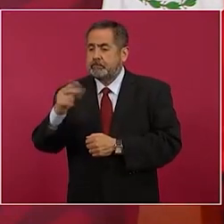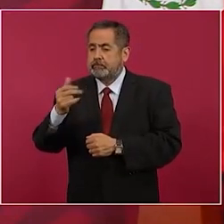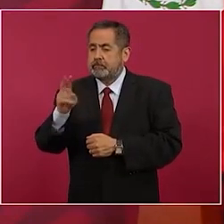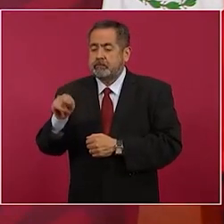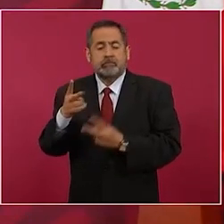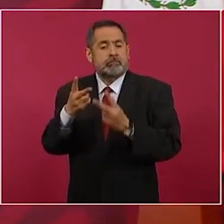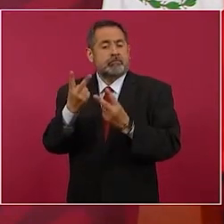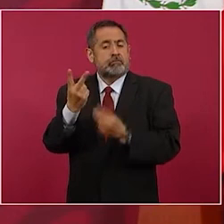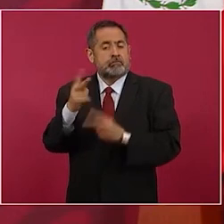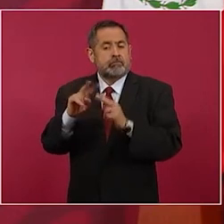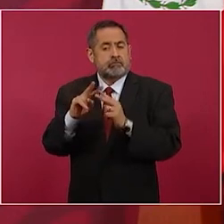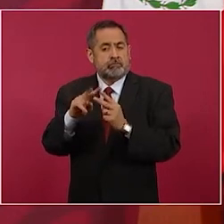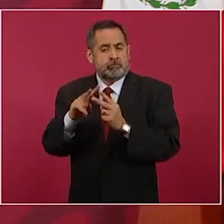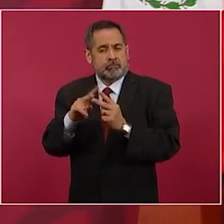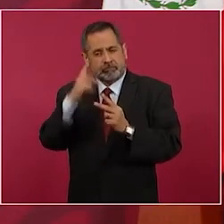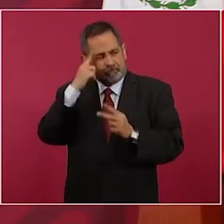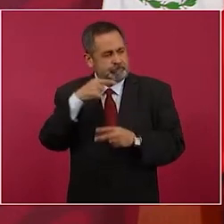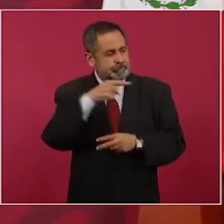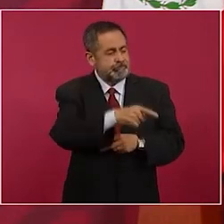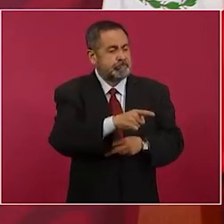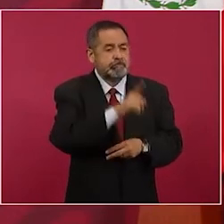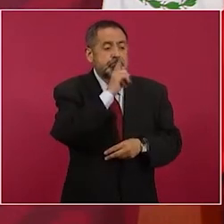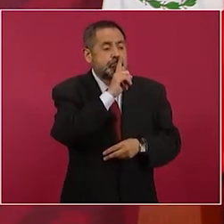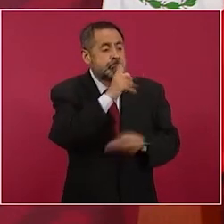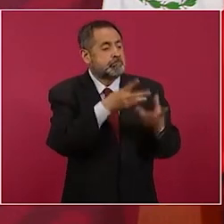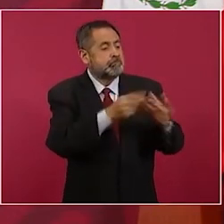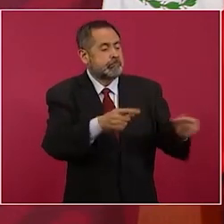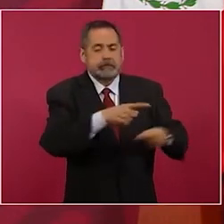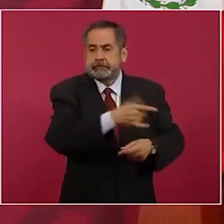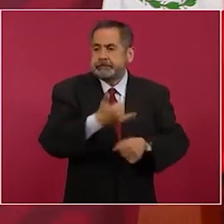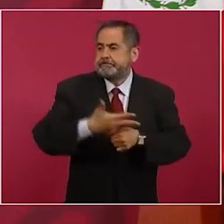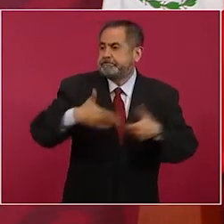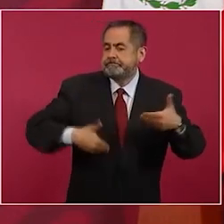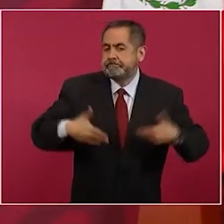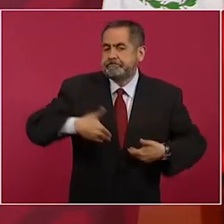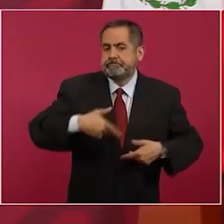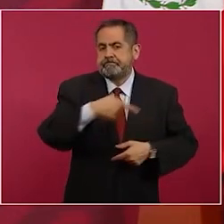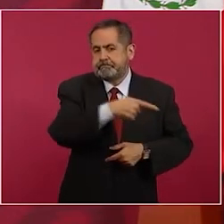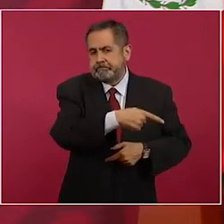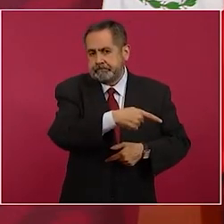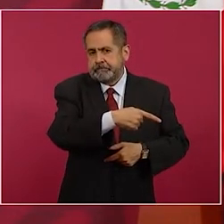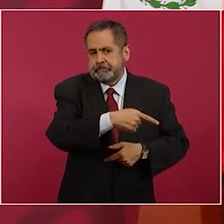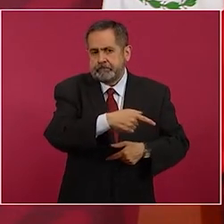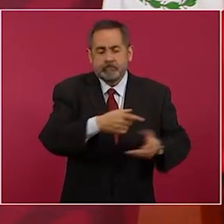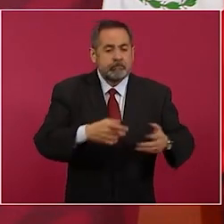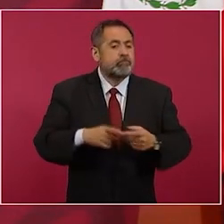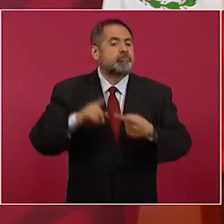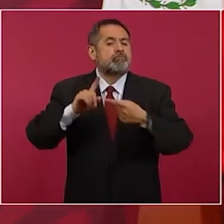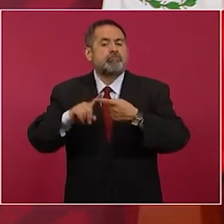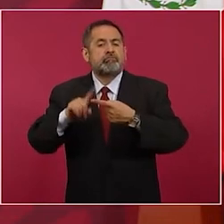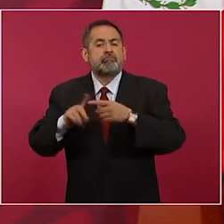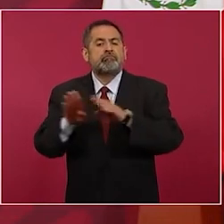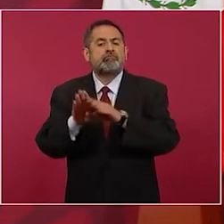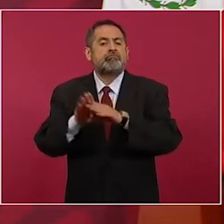dos formas para silenciar a una persona incómoda o que les incomoda uno